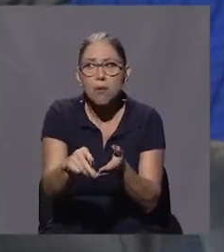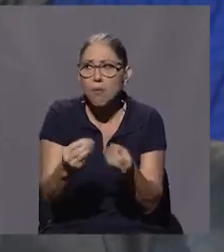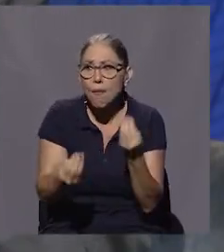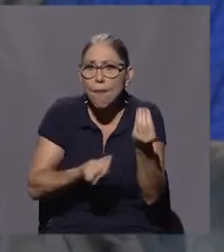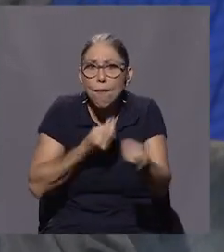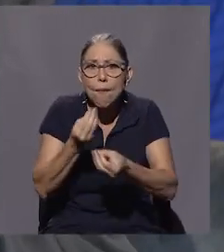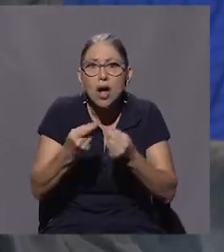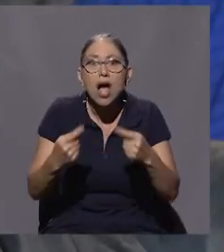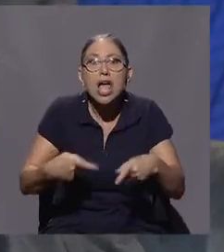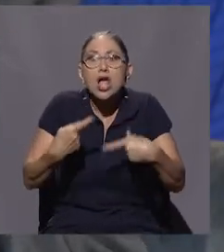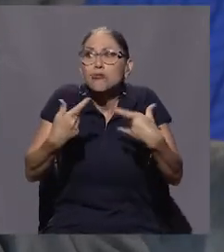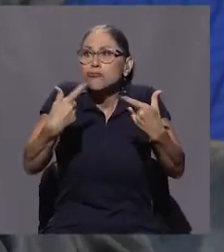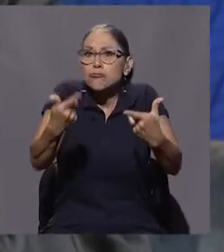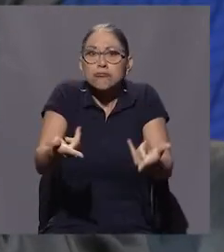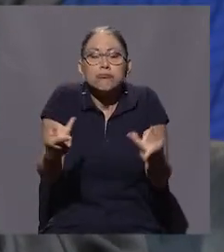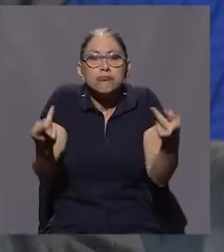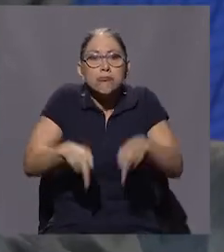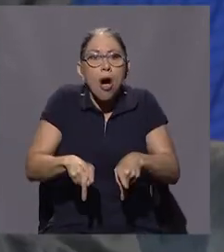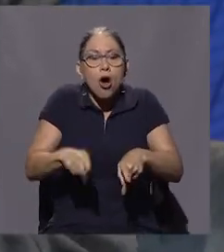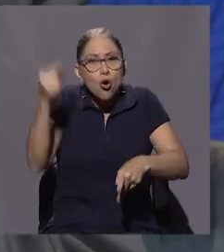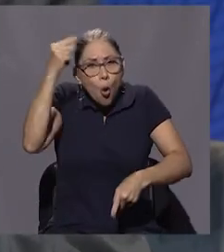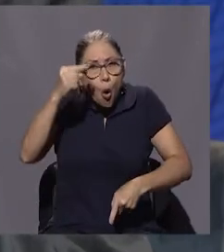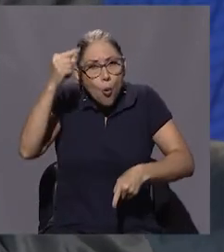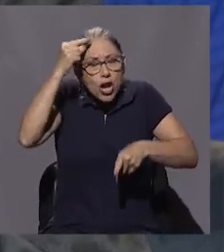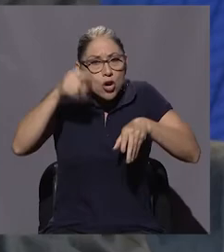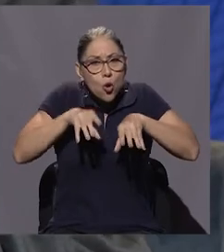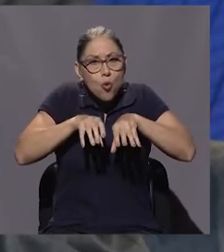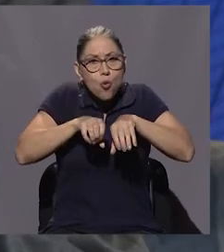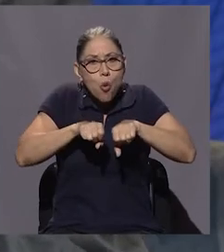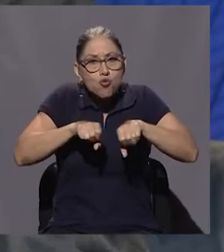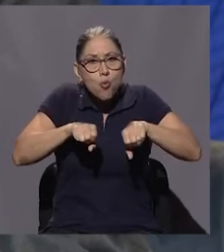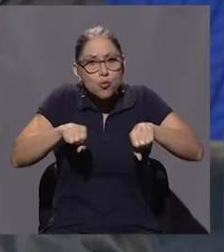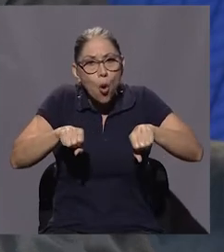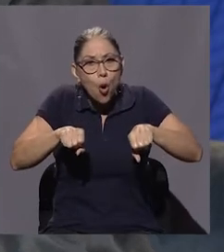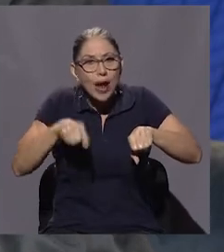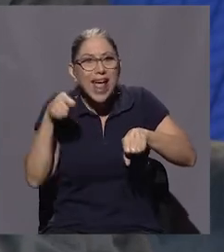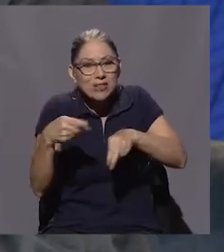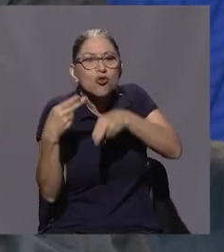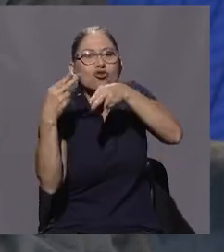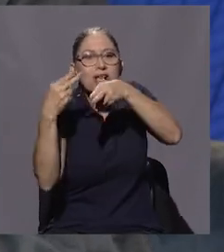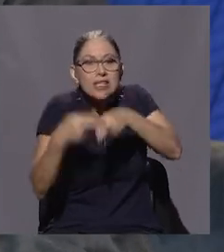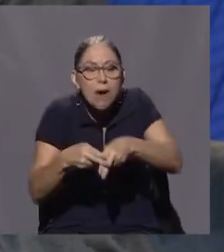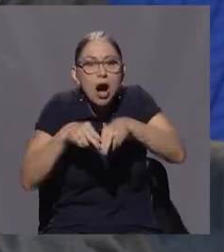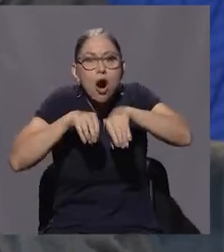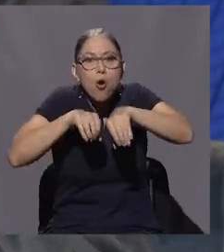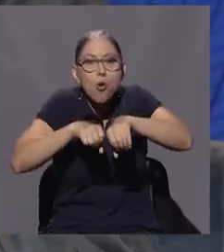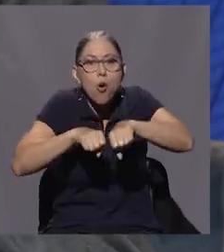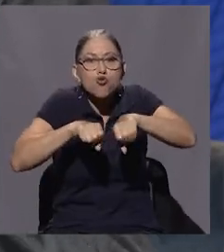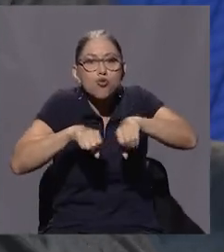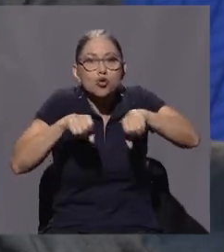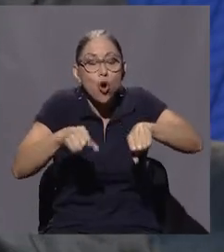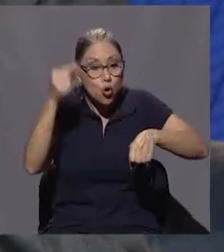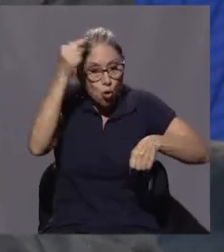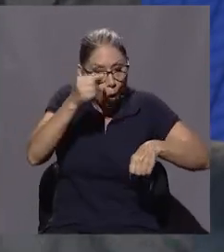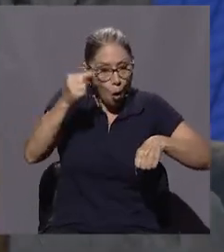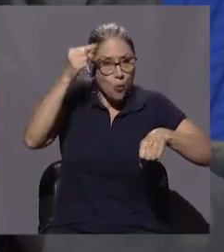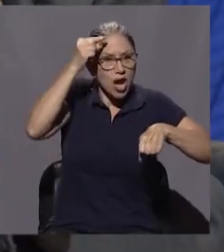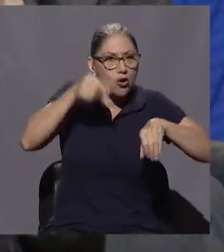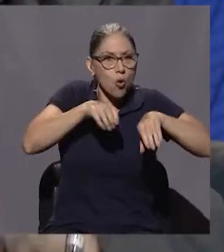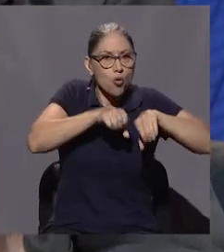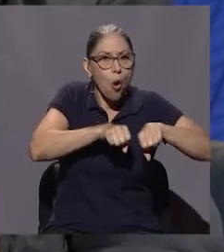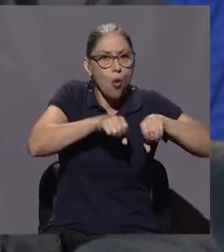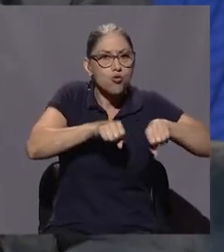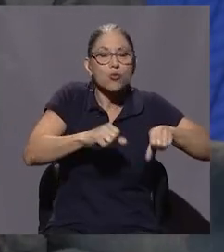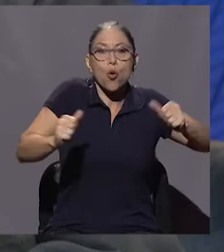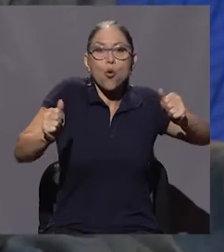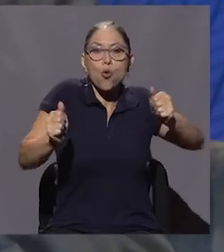pronto a ocho viene un gobierno corrupto, porque eso se llama corrupción, que en convivencia con